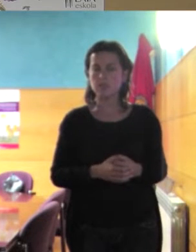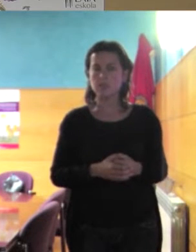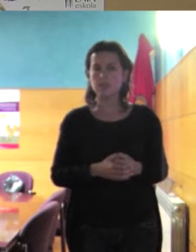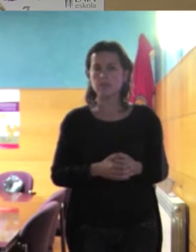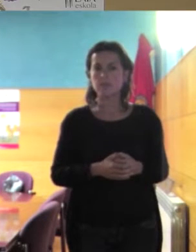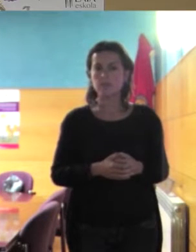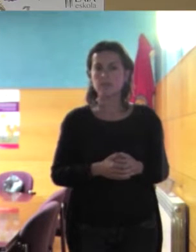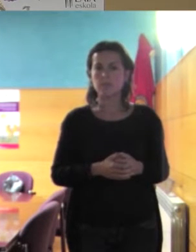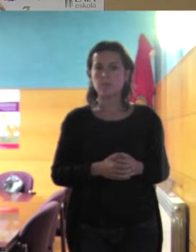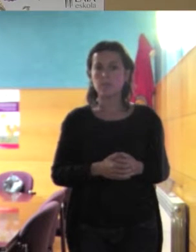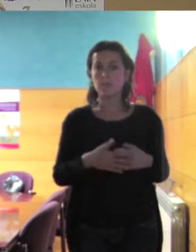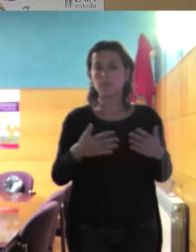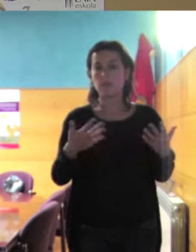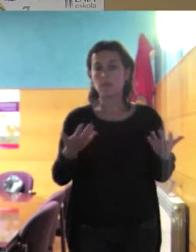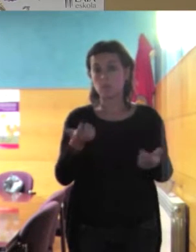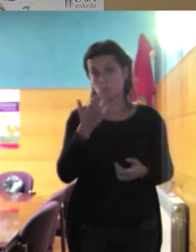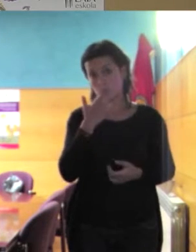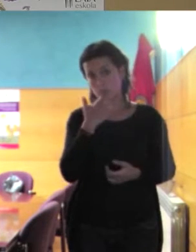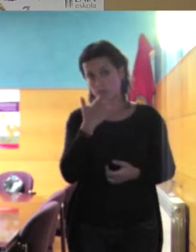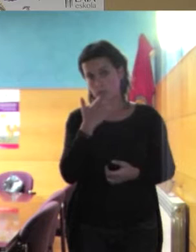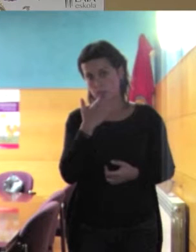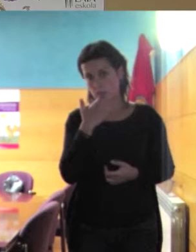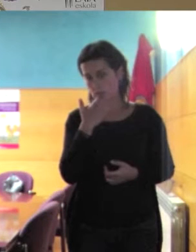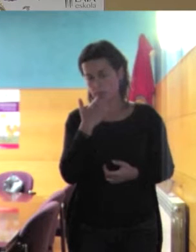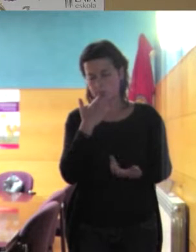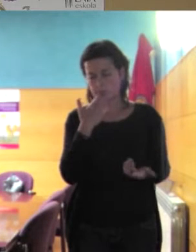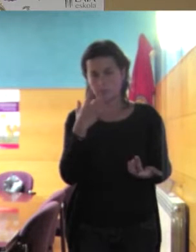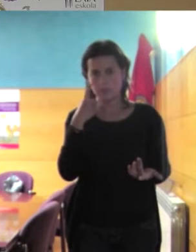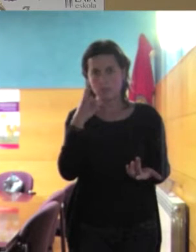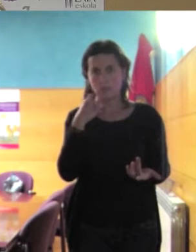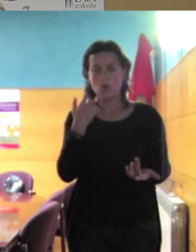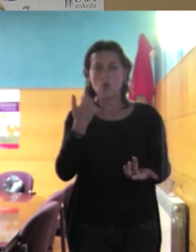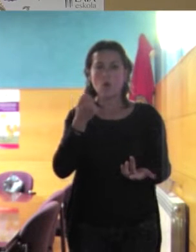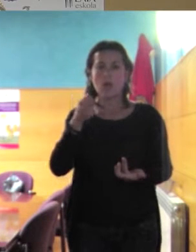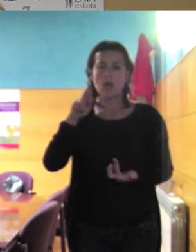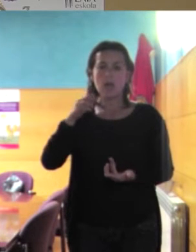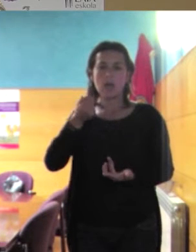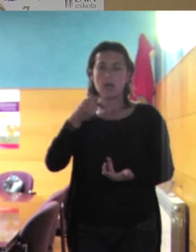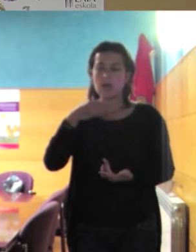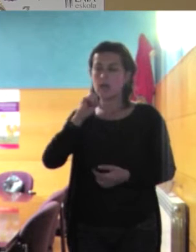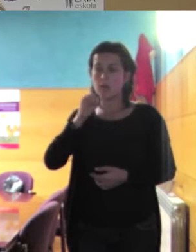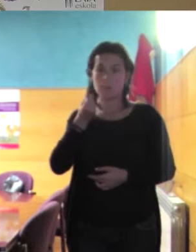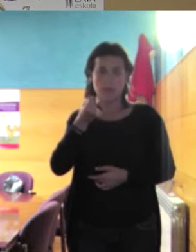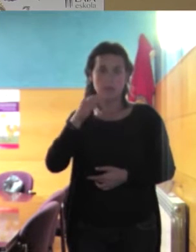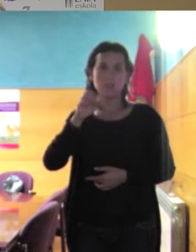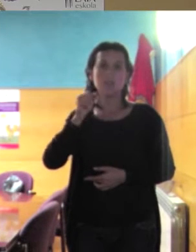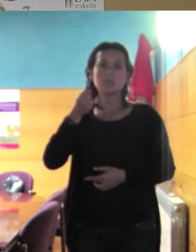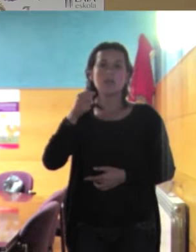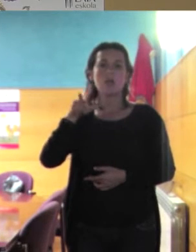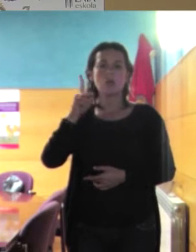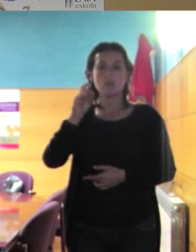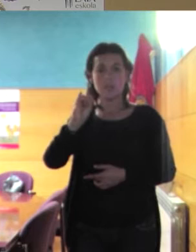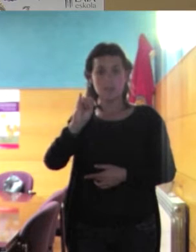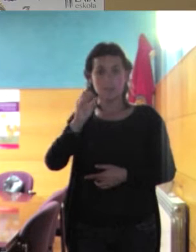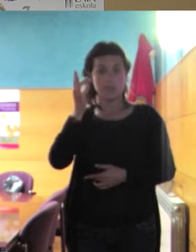y os voy a poner como ejemplo clásico pues el de Arabia Saudí donde las mujeres no pueden